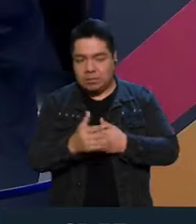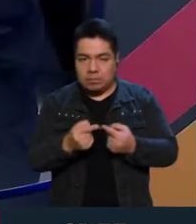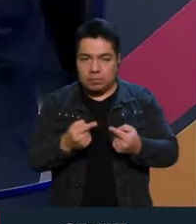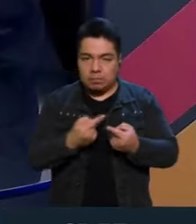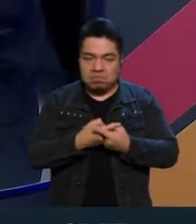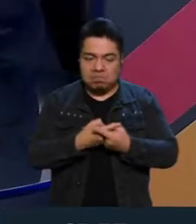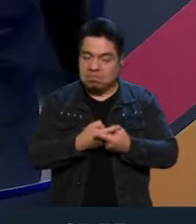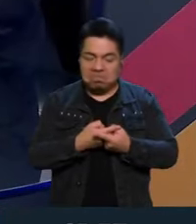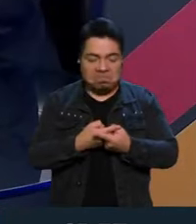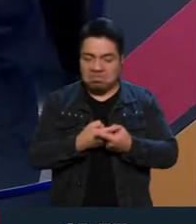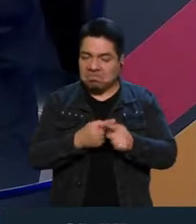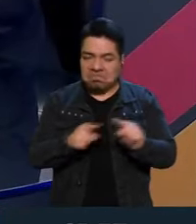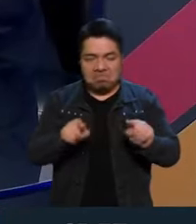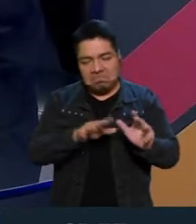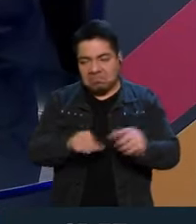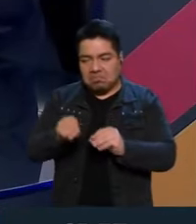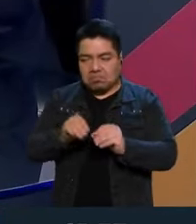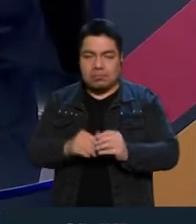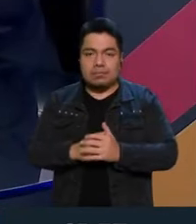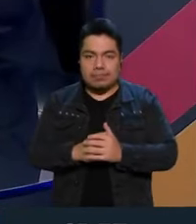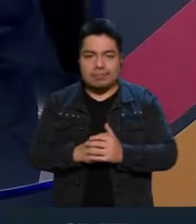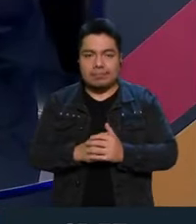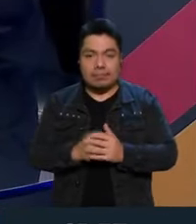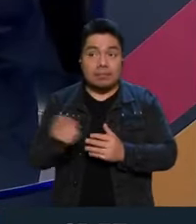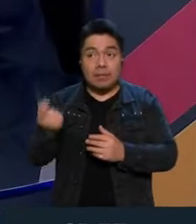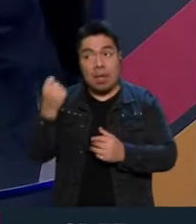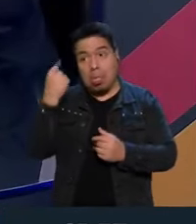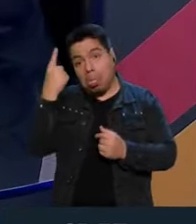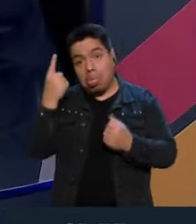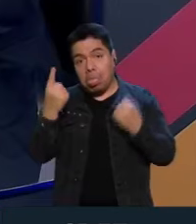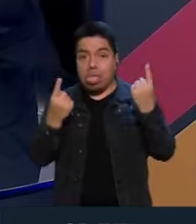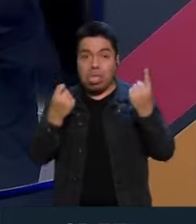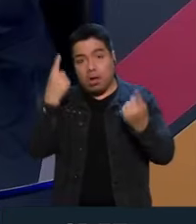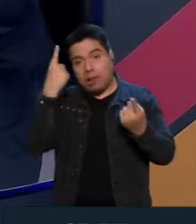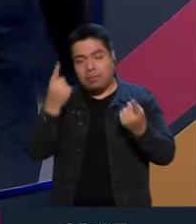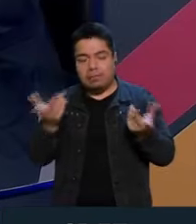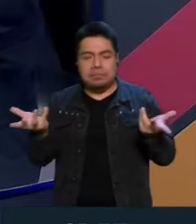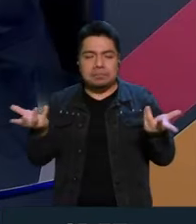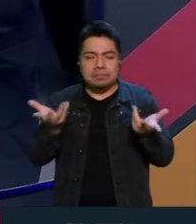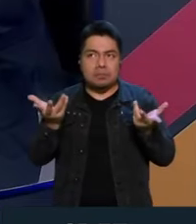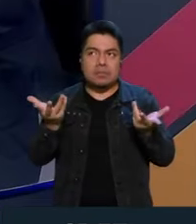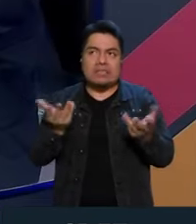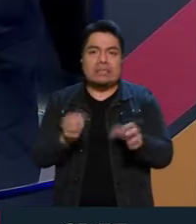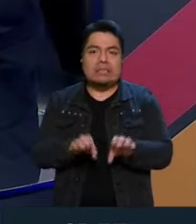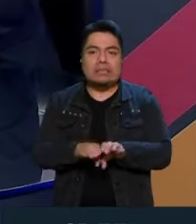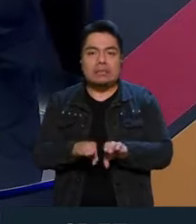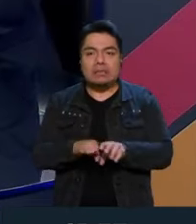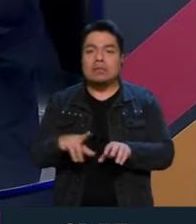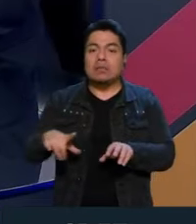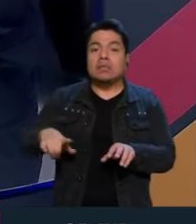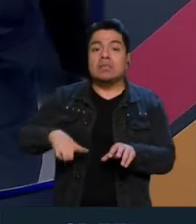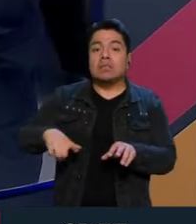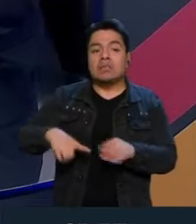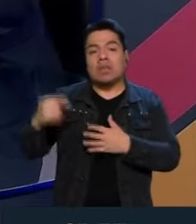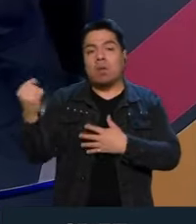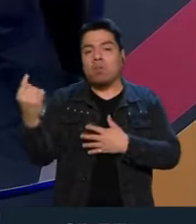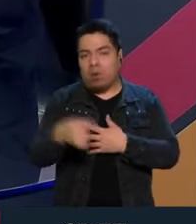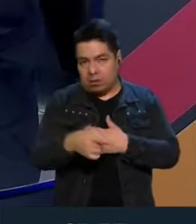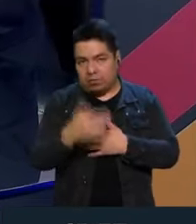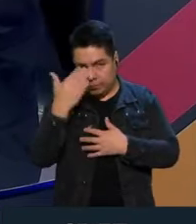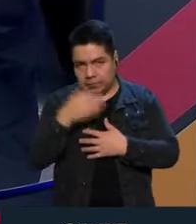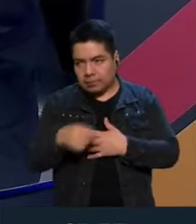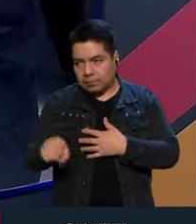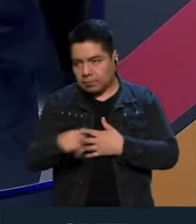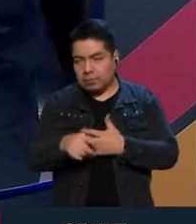sino todo lo contrario. Eso inventó o creo que eso fuera un crimen de Estado, como lo